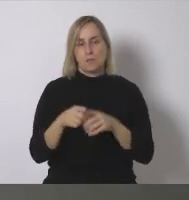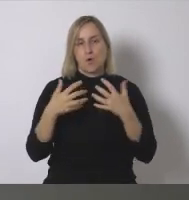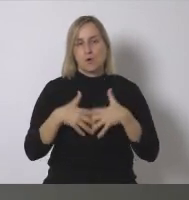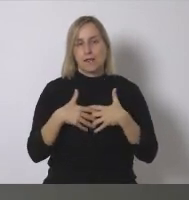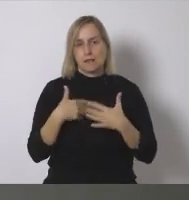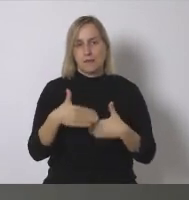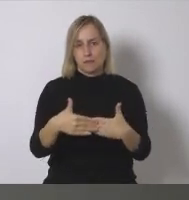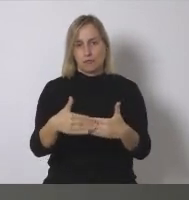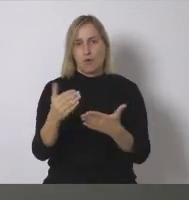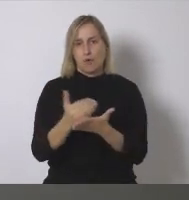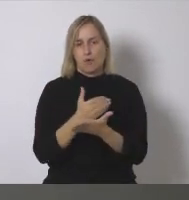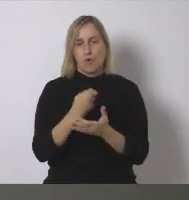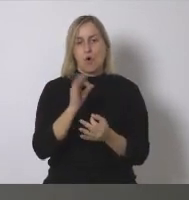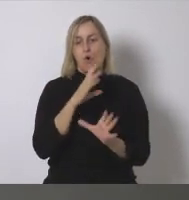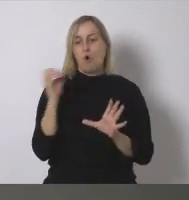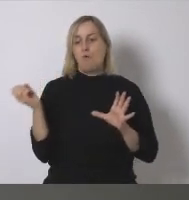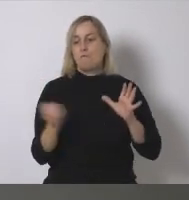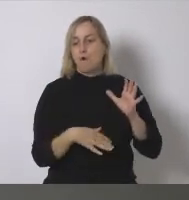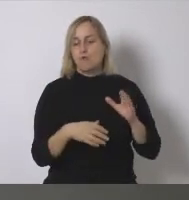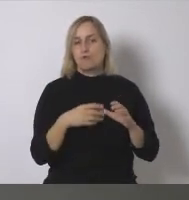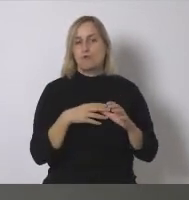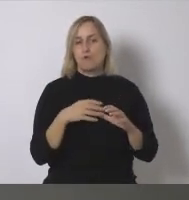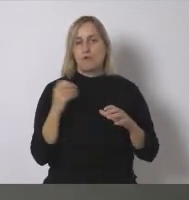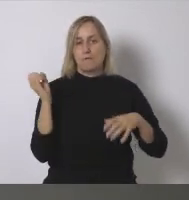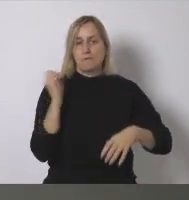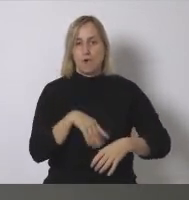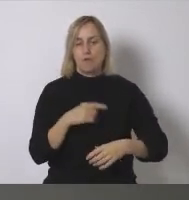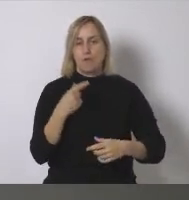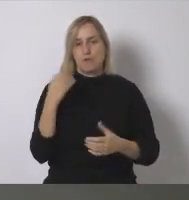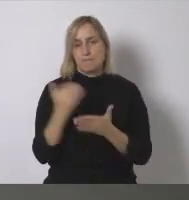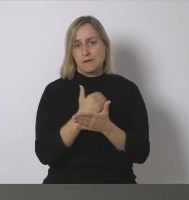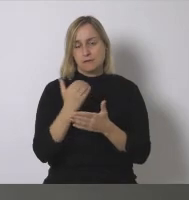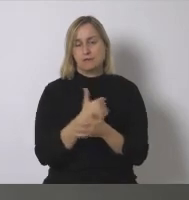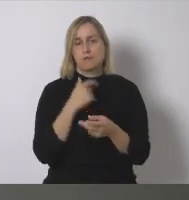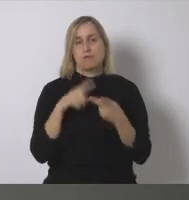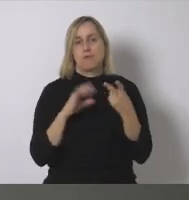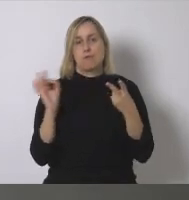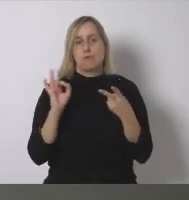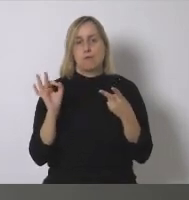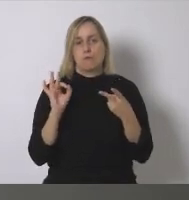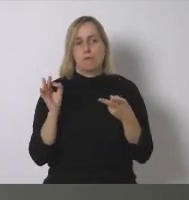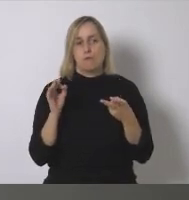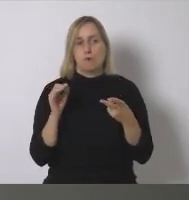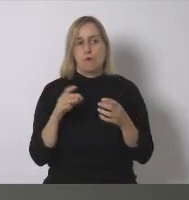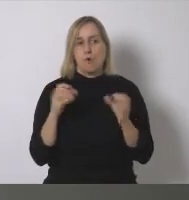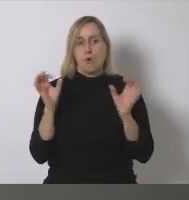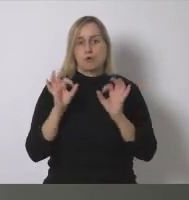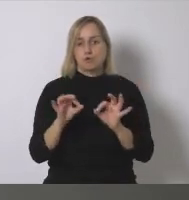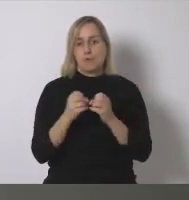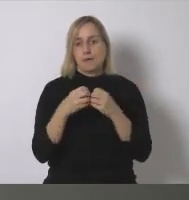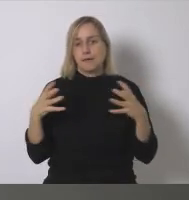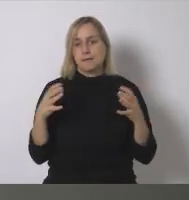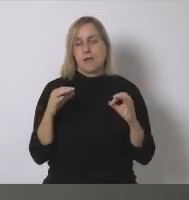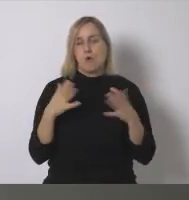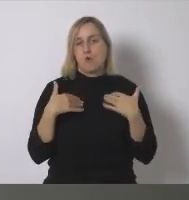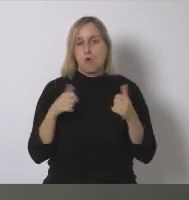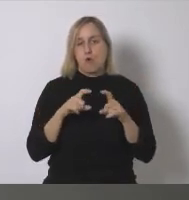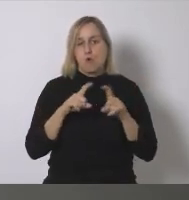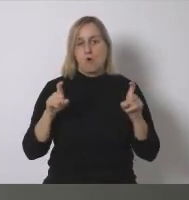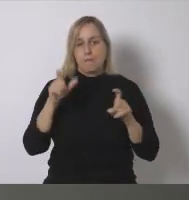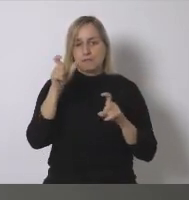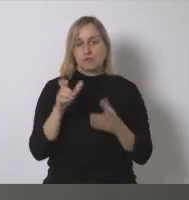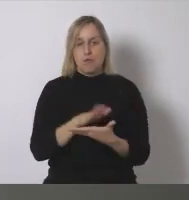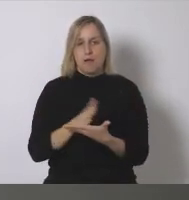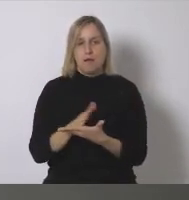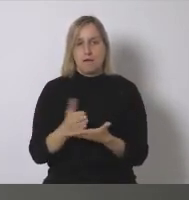económicos con o el fondo de inversión o la eléctrica convencional o Somenergía o quien el actor que